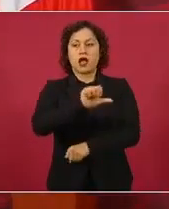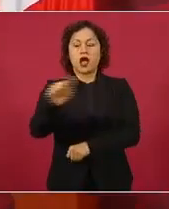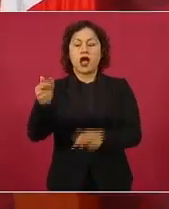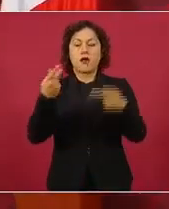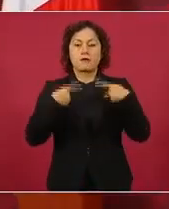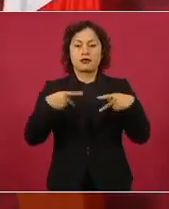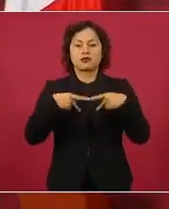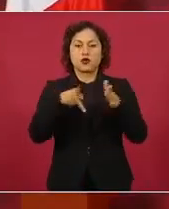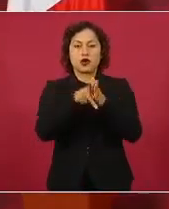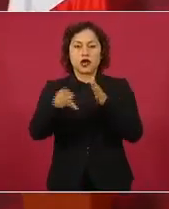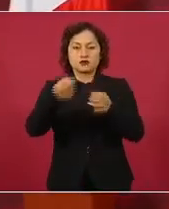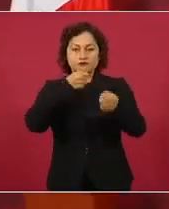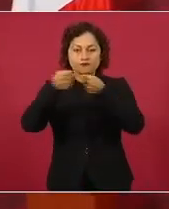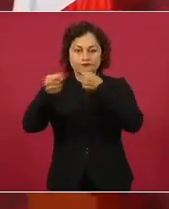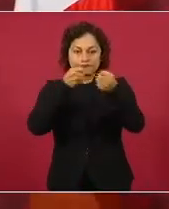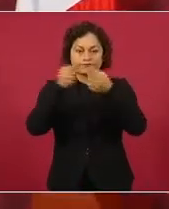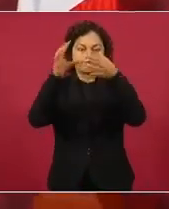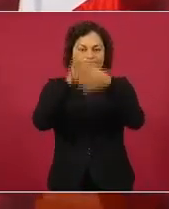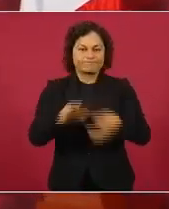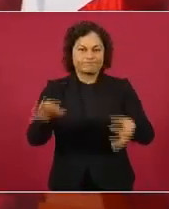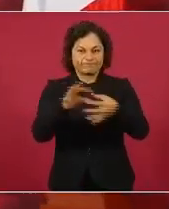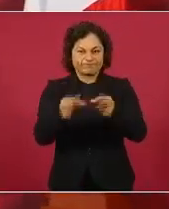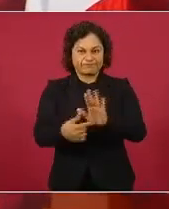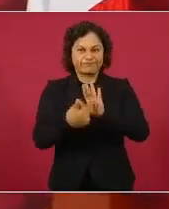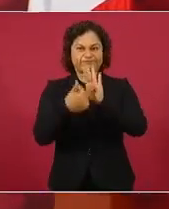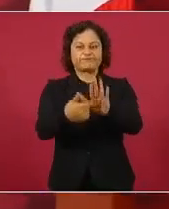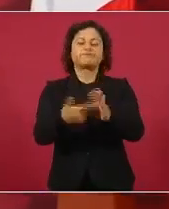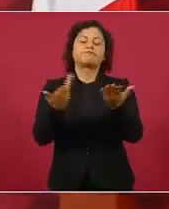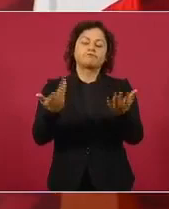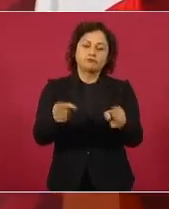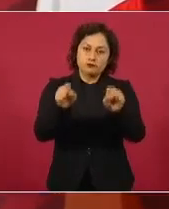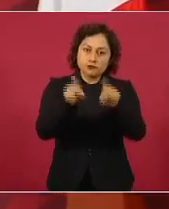de luchadores sociales,